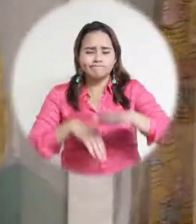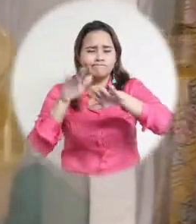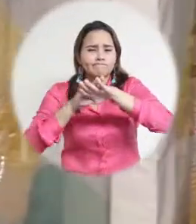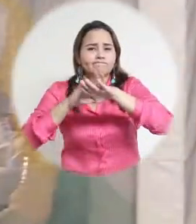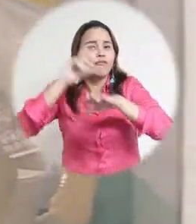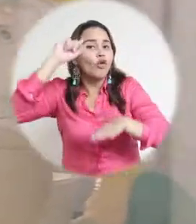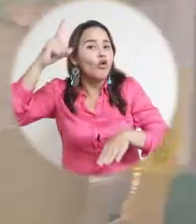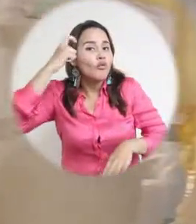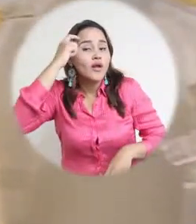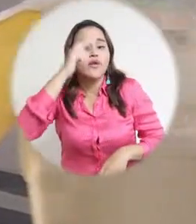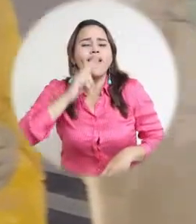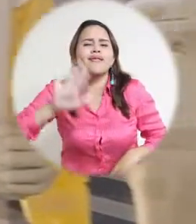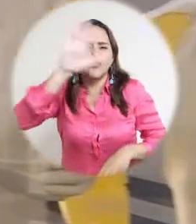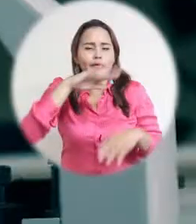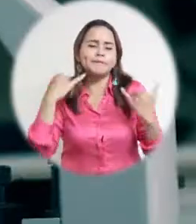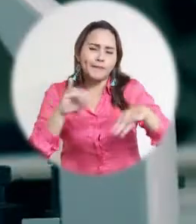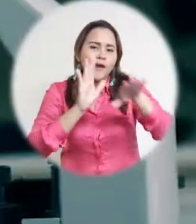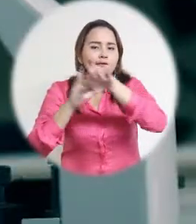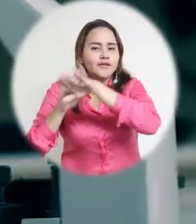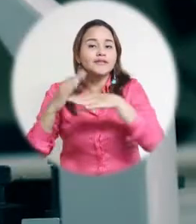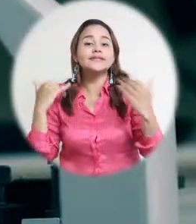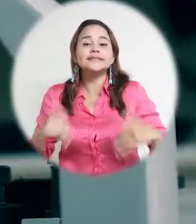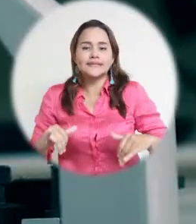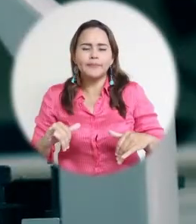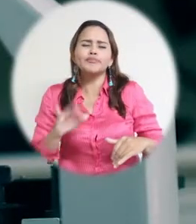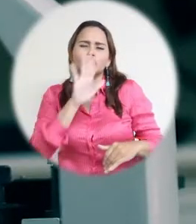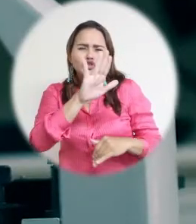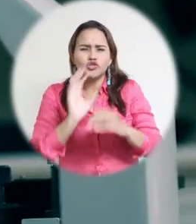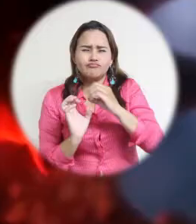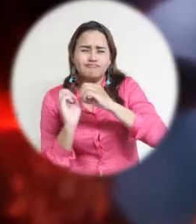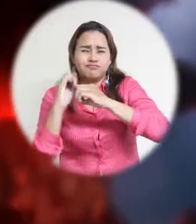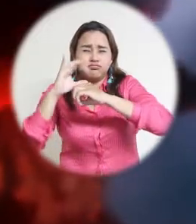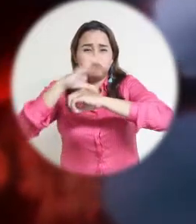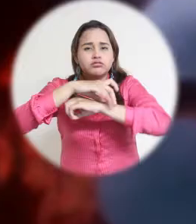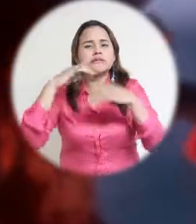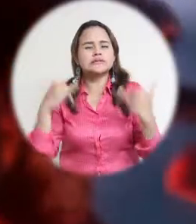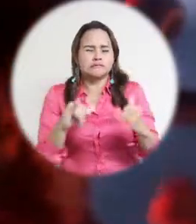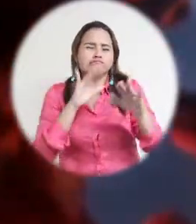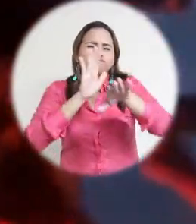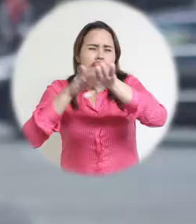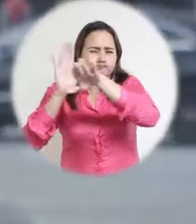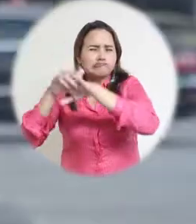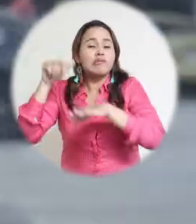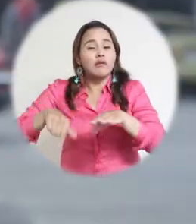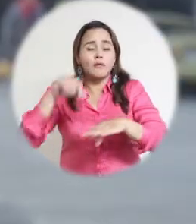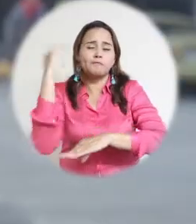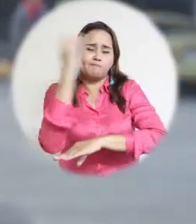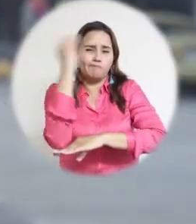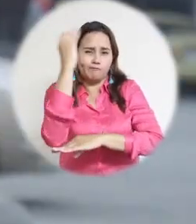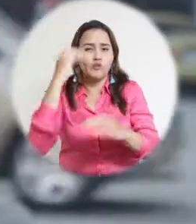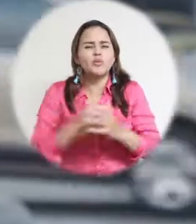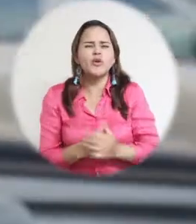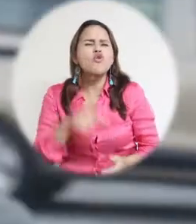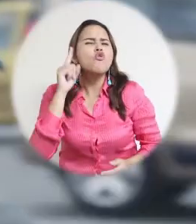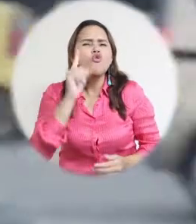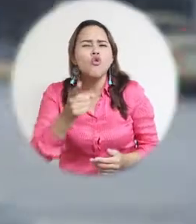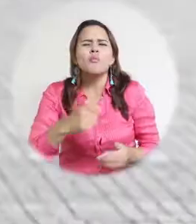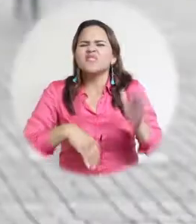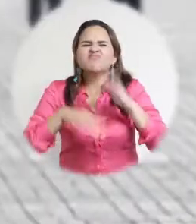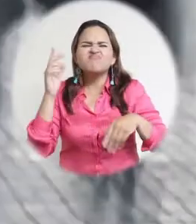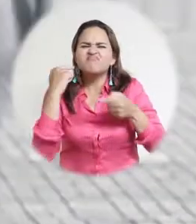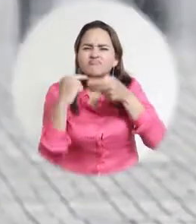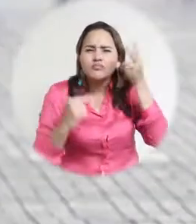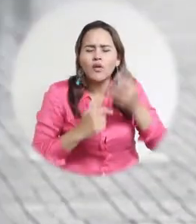El Gobierno Nacional ha confirmado ya varios casos de COVID-19 en el país, una enfermedad infecciosa causada por el coronavirus y cuyos